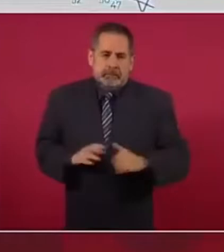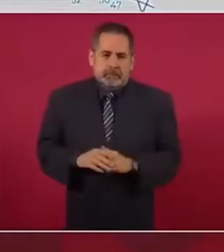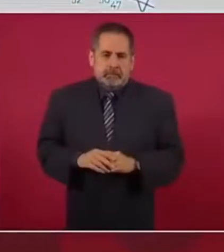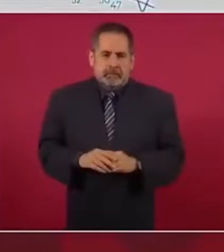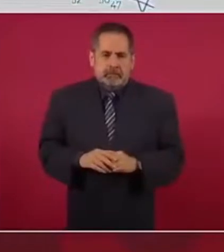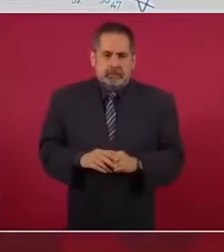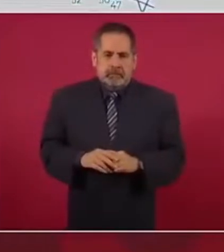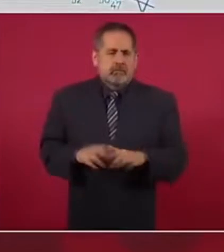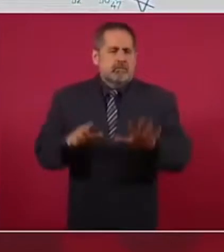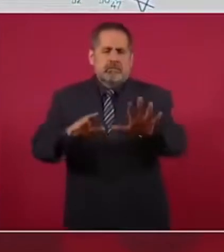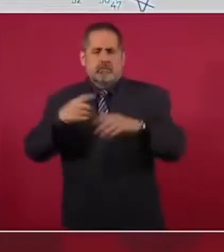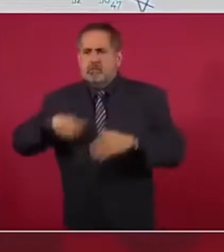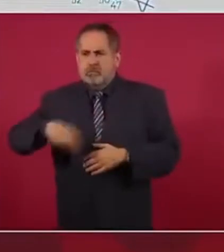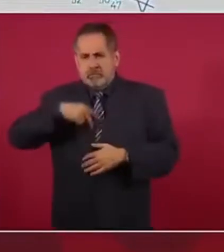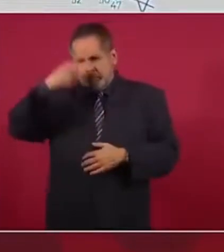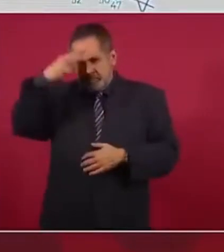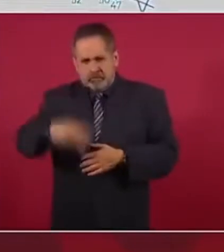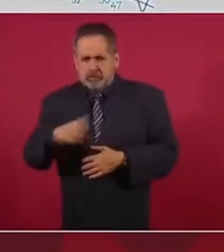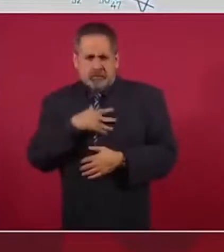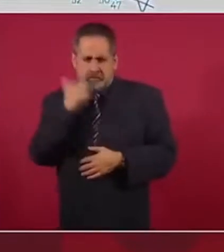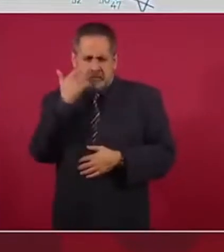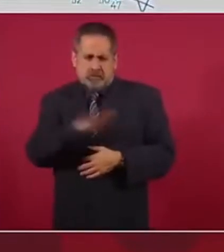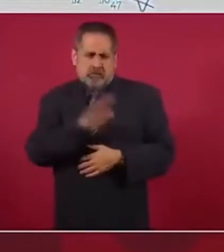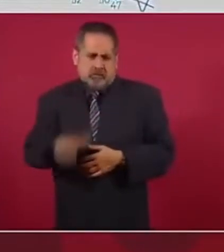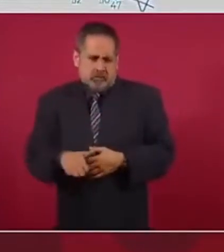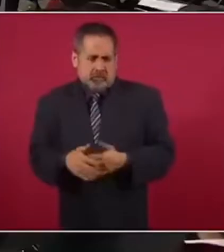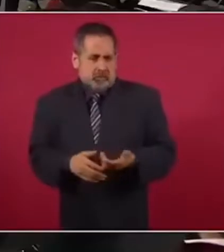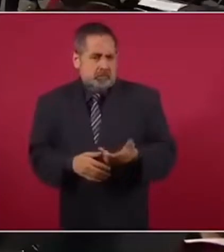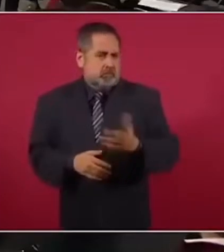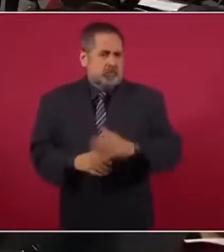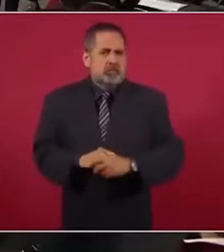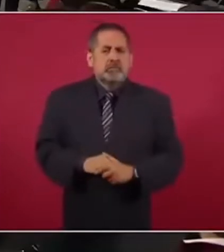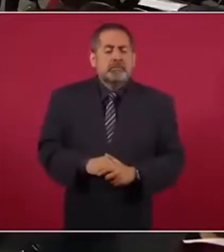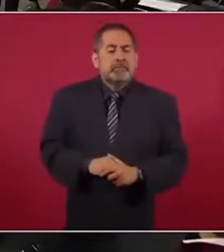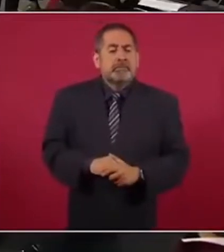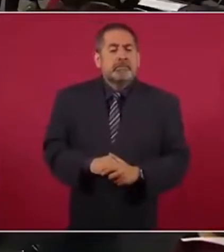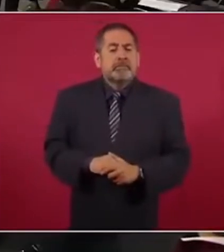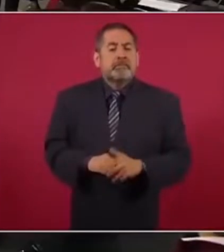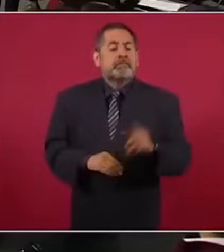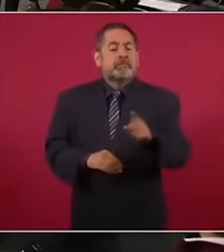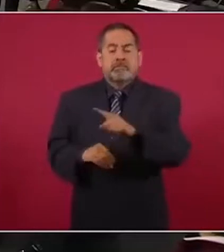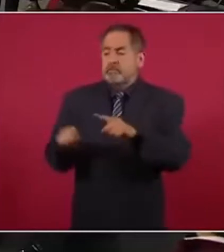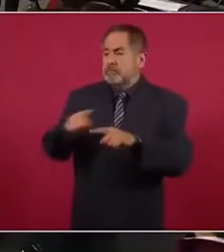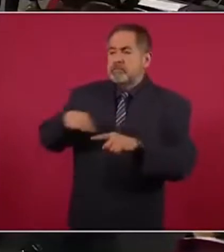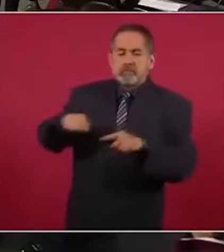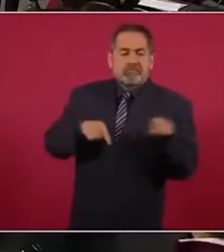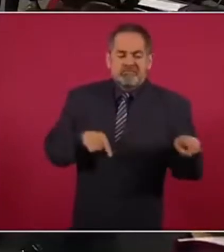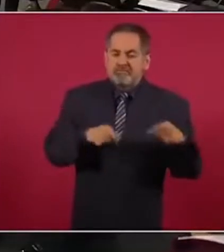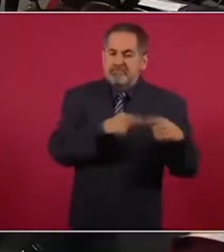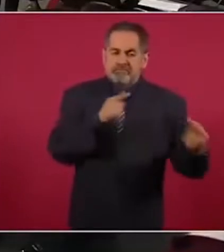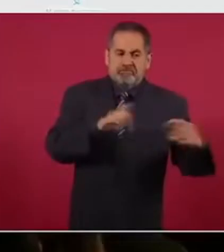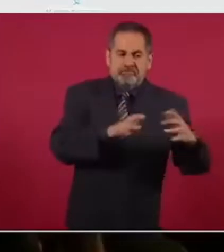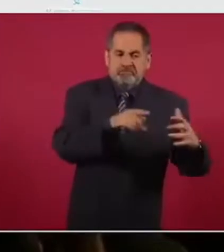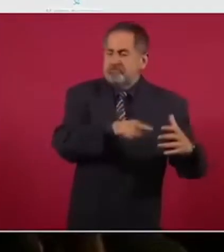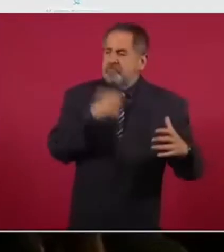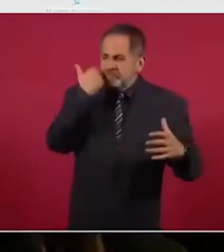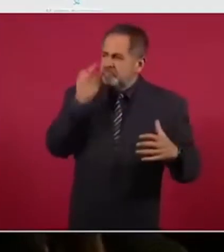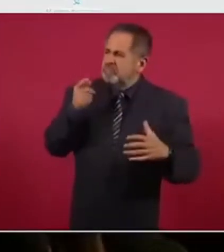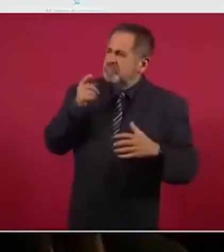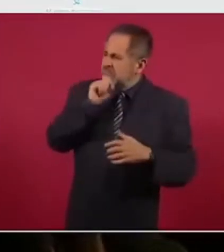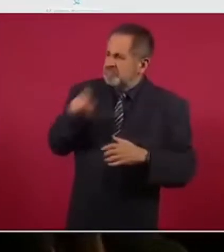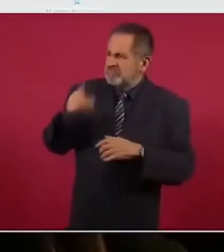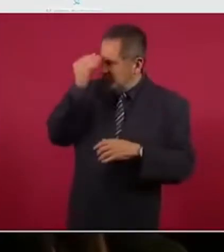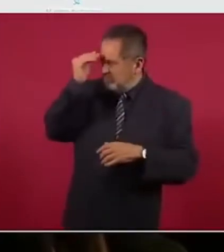deseaban en la pandemia y los desean también en seguridad y